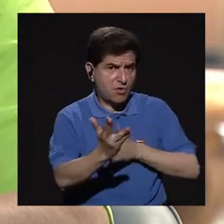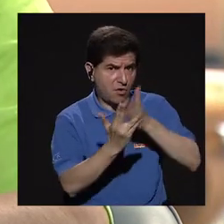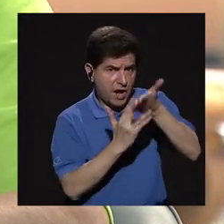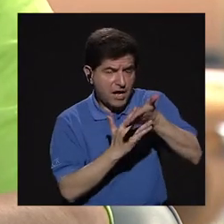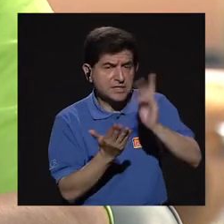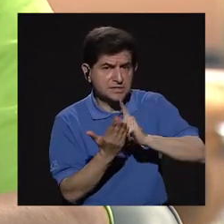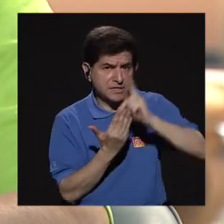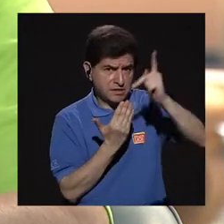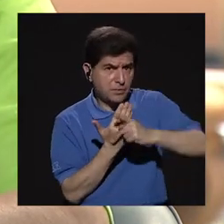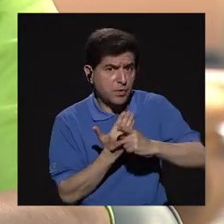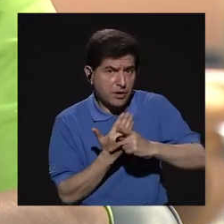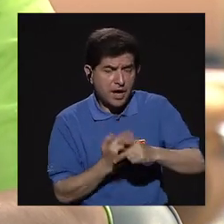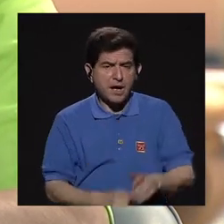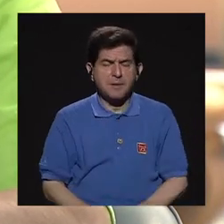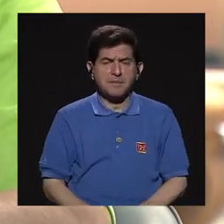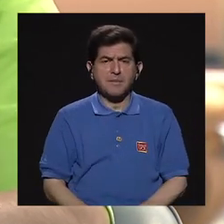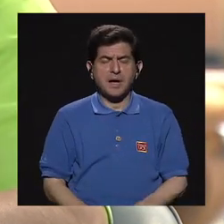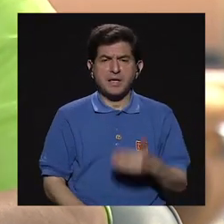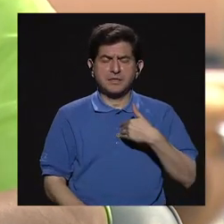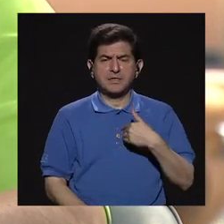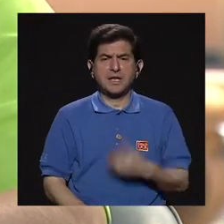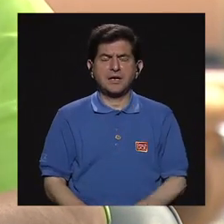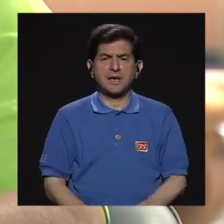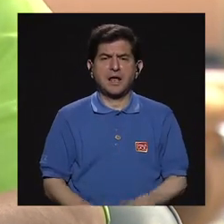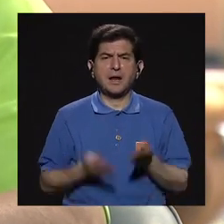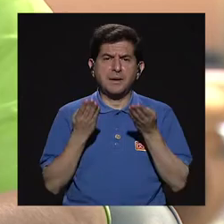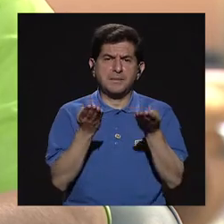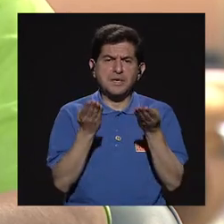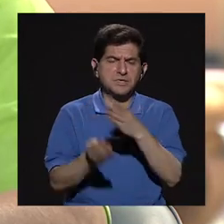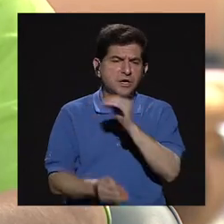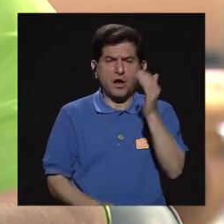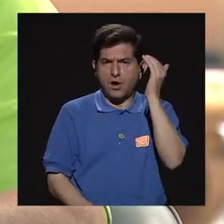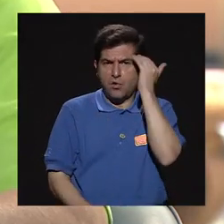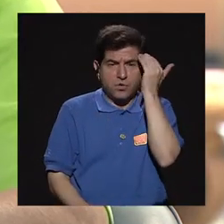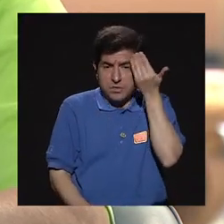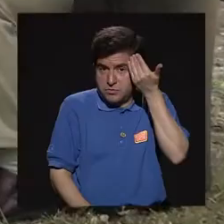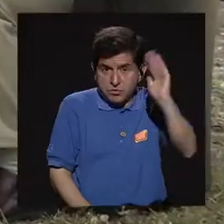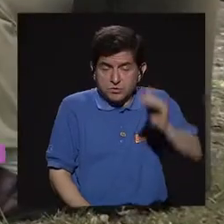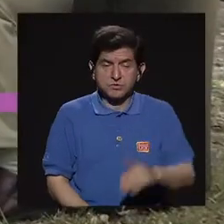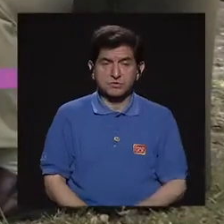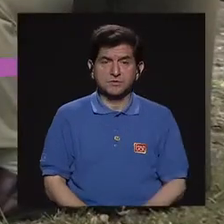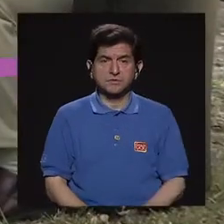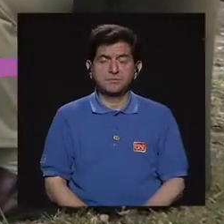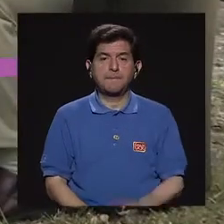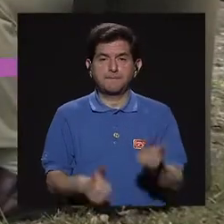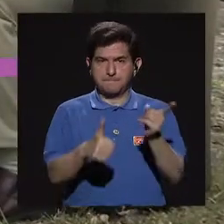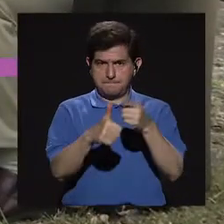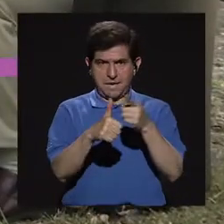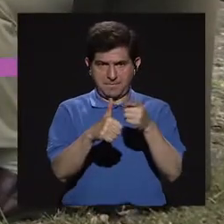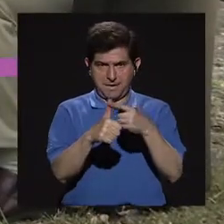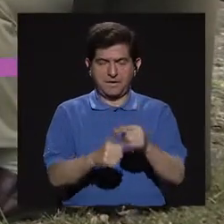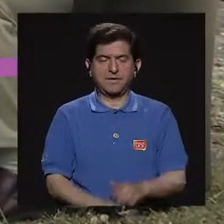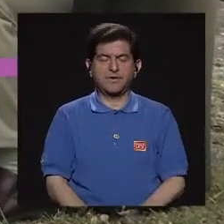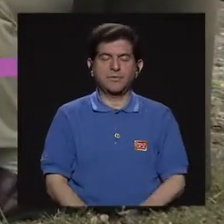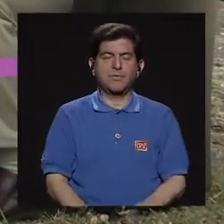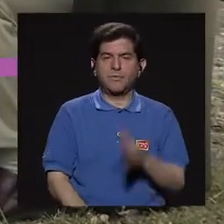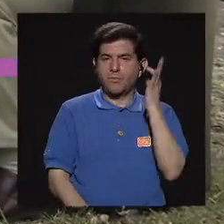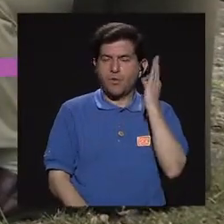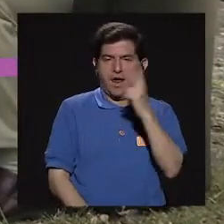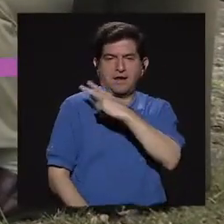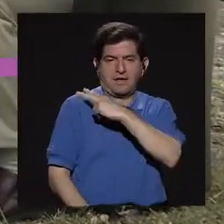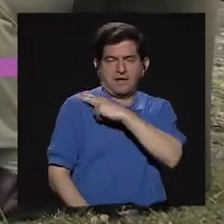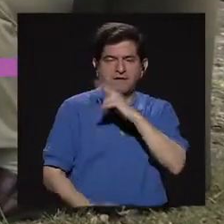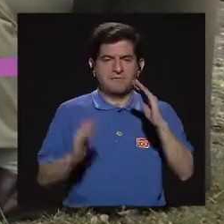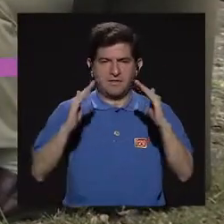ingresar a este programa, bachillerato o algún tipo de conocimiento, no sé. El primero es ser jefa de